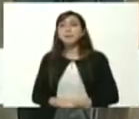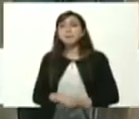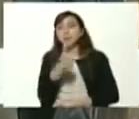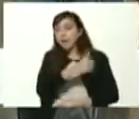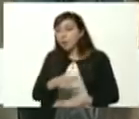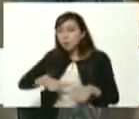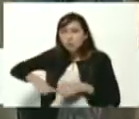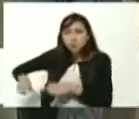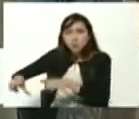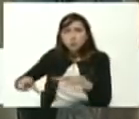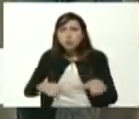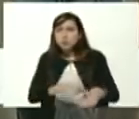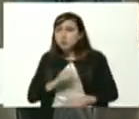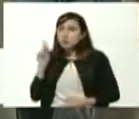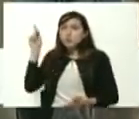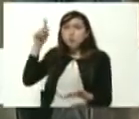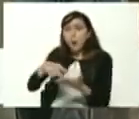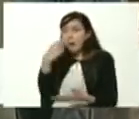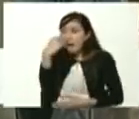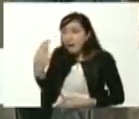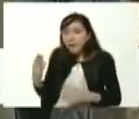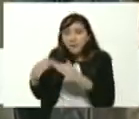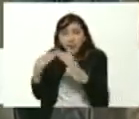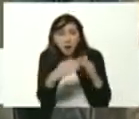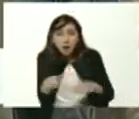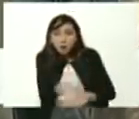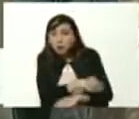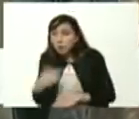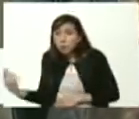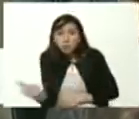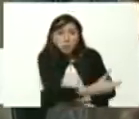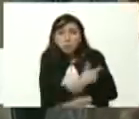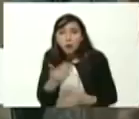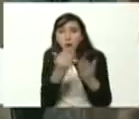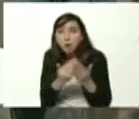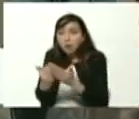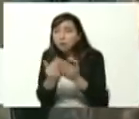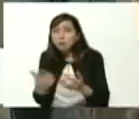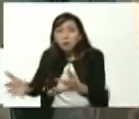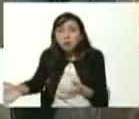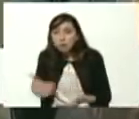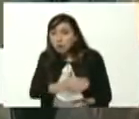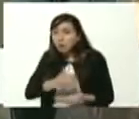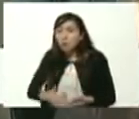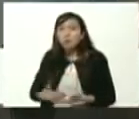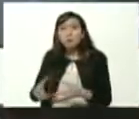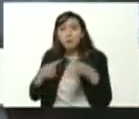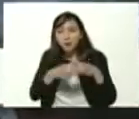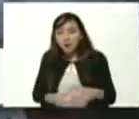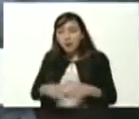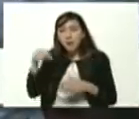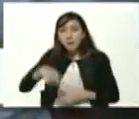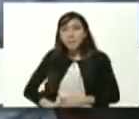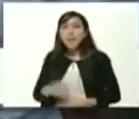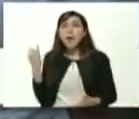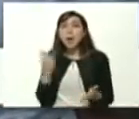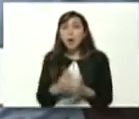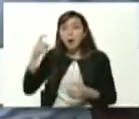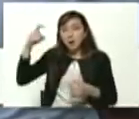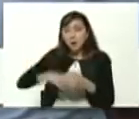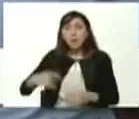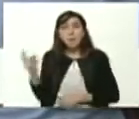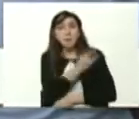espacios vamos a ir casa a casa calle a calle y así poder garantizar que ningún joven de las parroquias